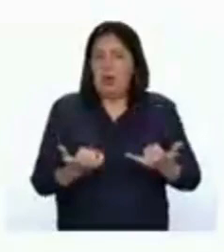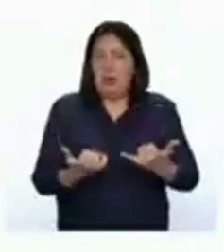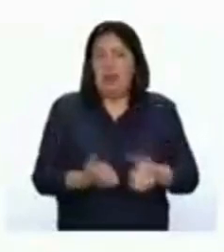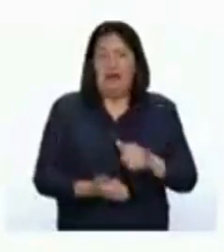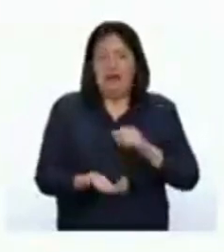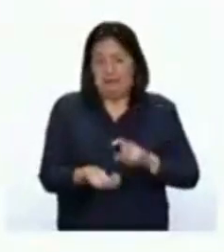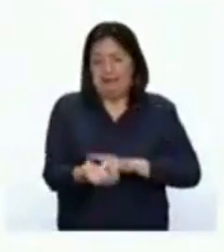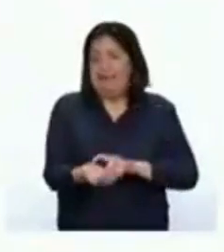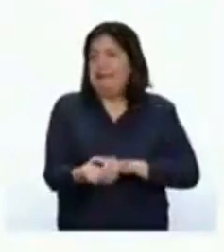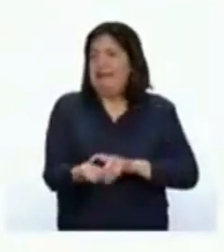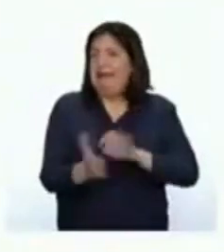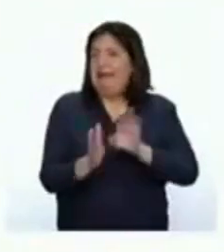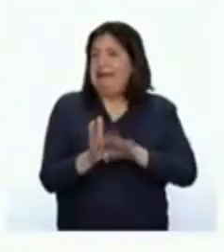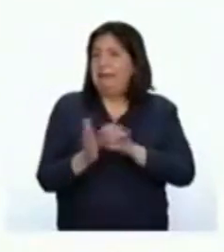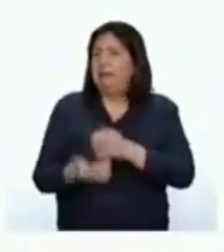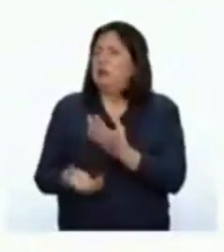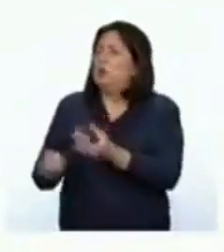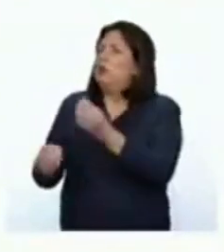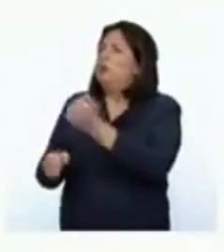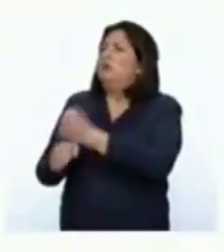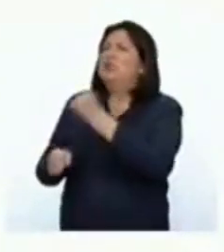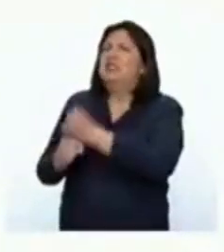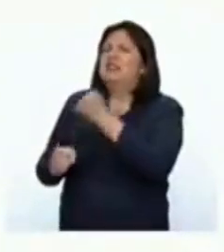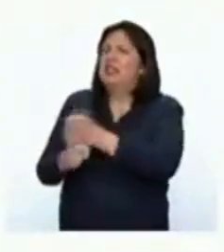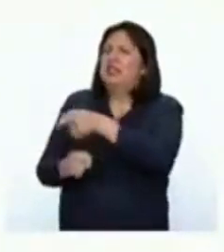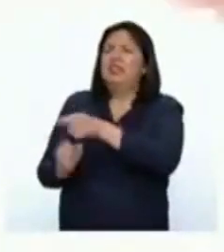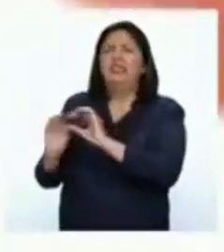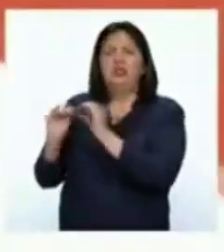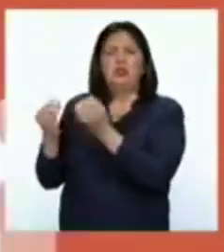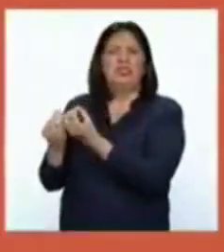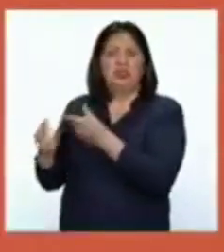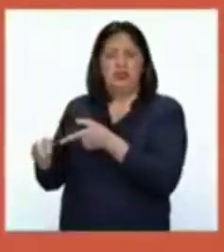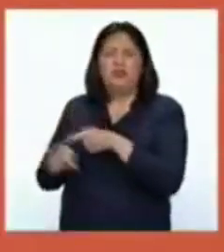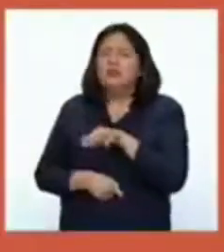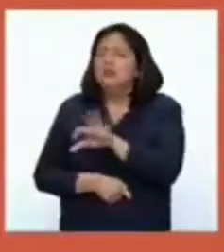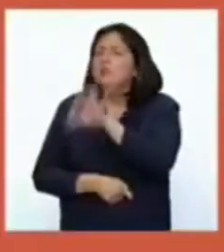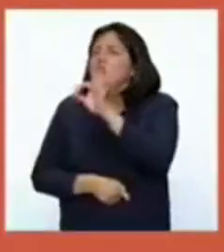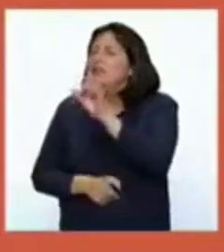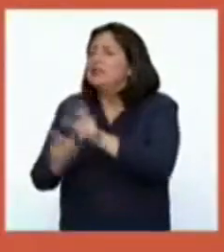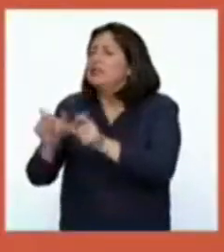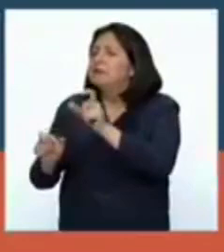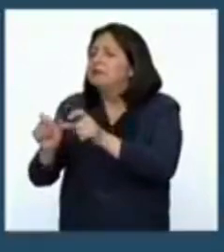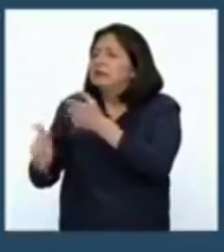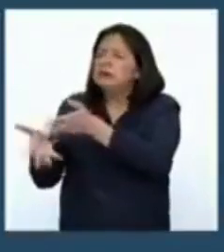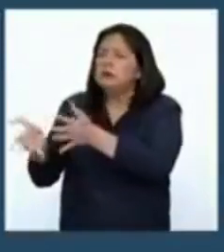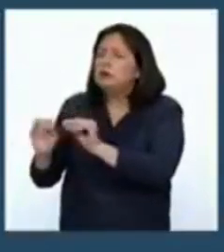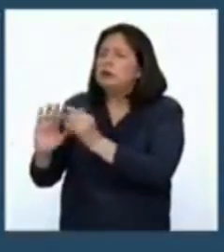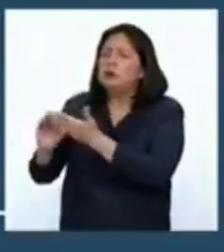es la anemia. ¿Cómo trabaja Nutrieducate? Se identifican las poblaciones vulnerables. Se estudian los indicadores relacionados a